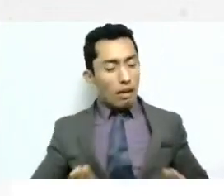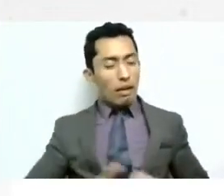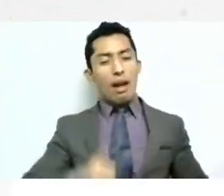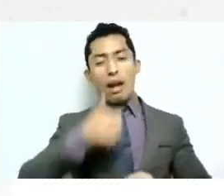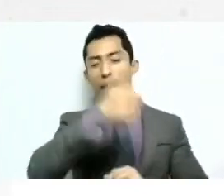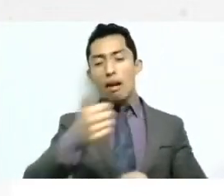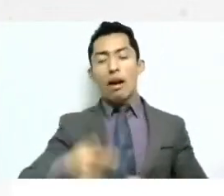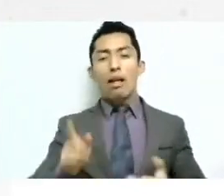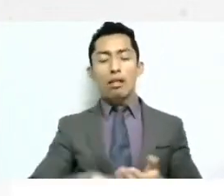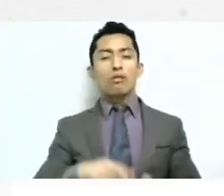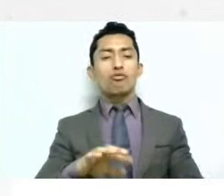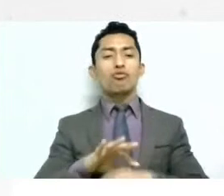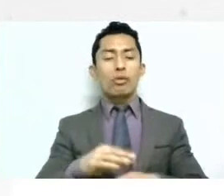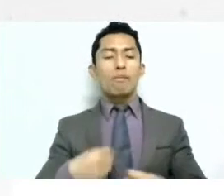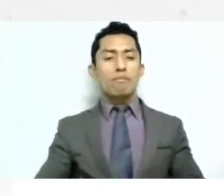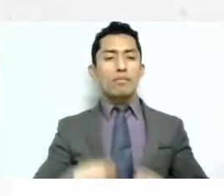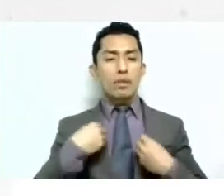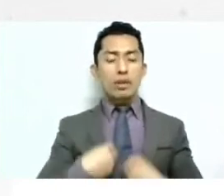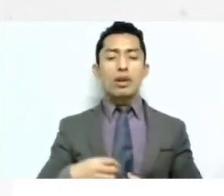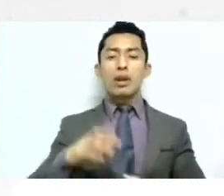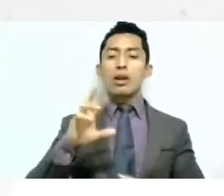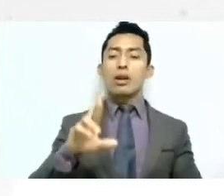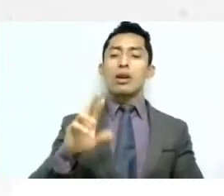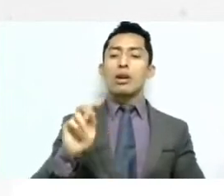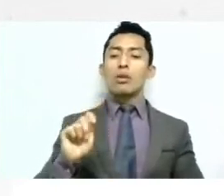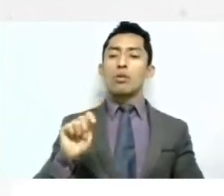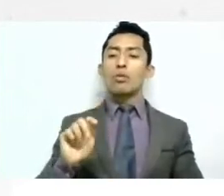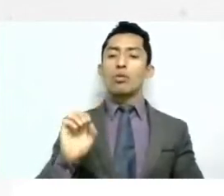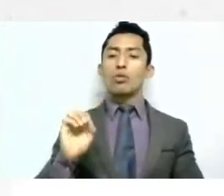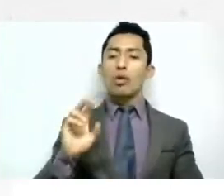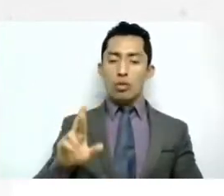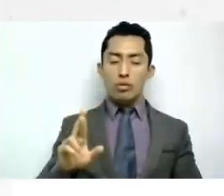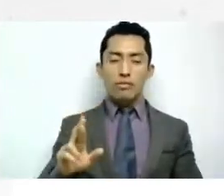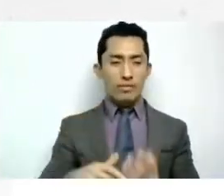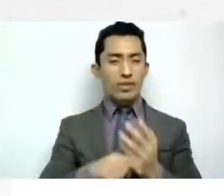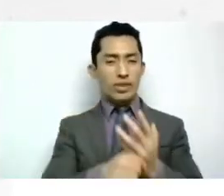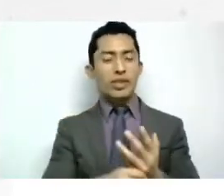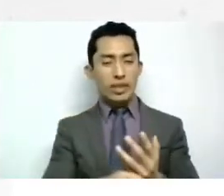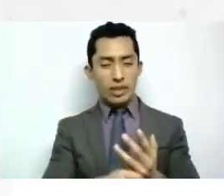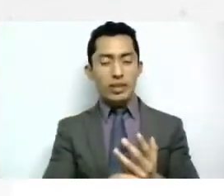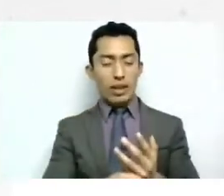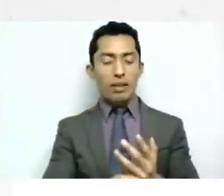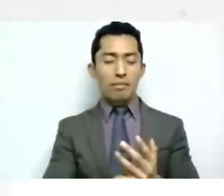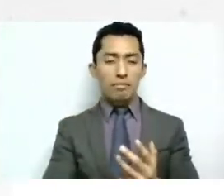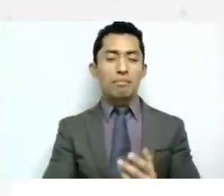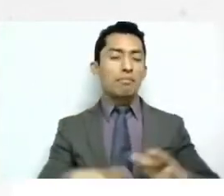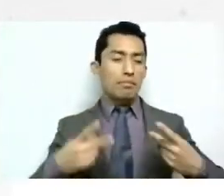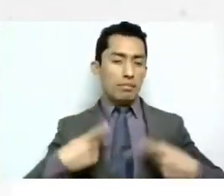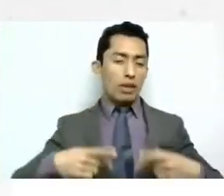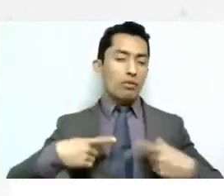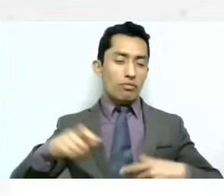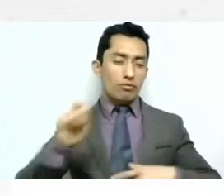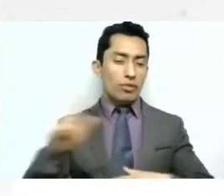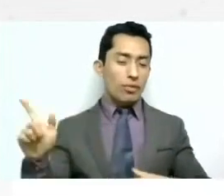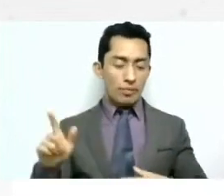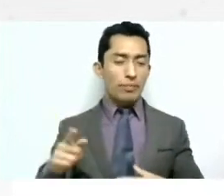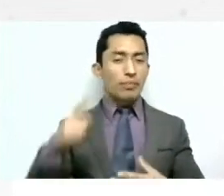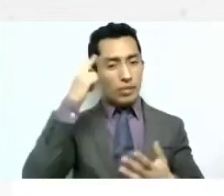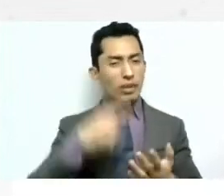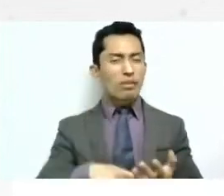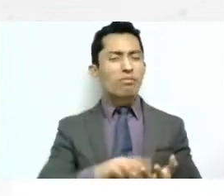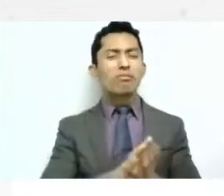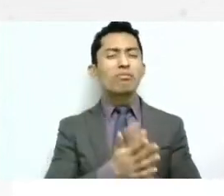viviendo es de Ruth Steiner y creo que esto es cuando